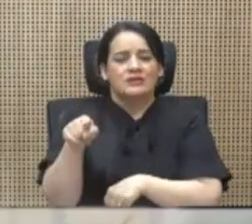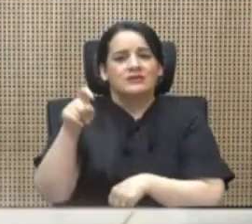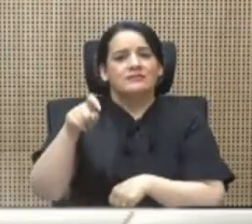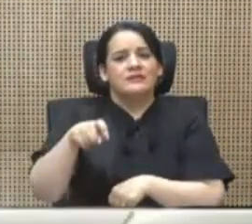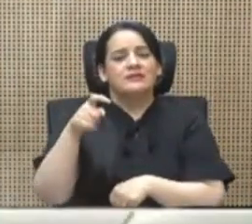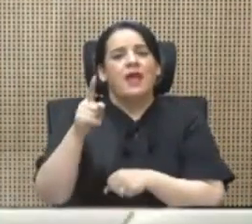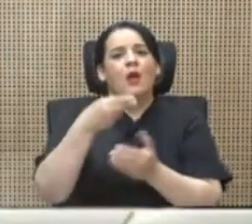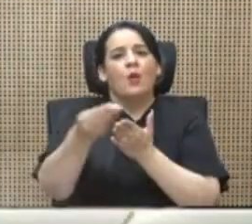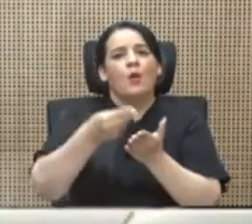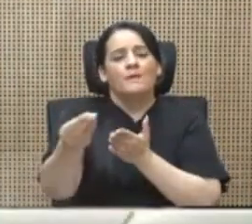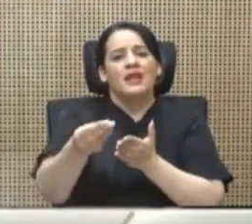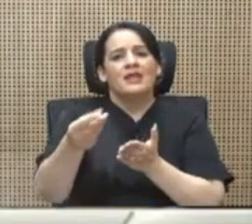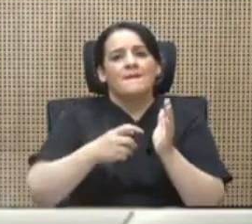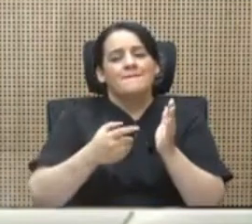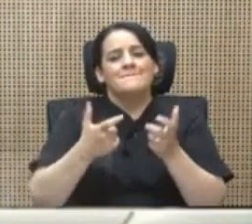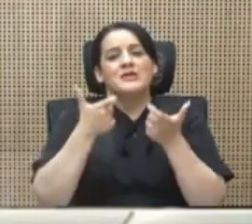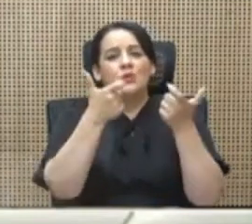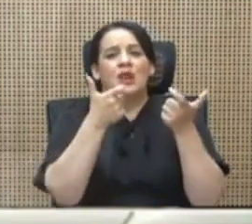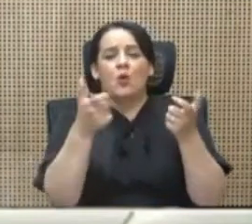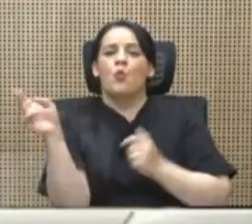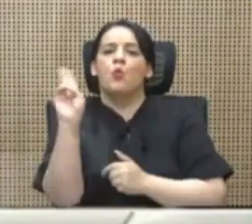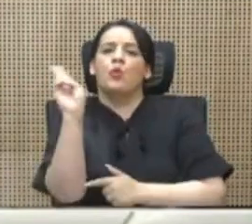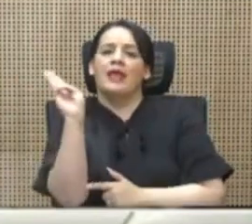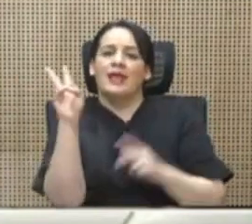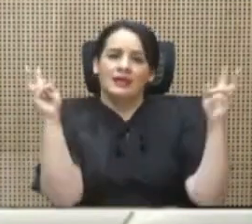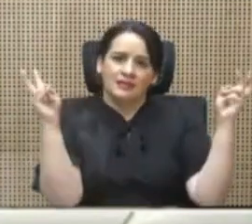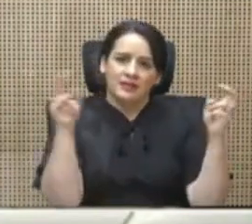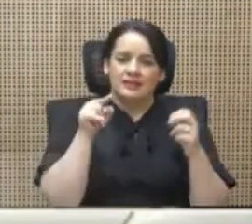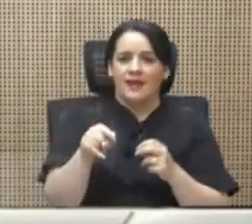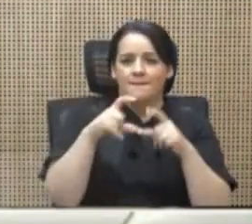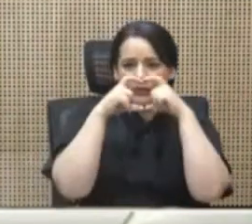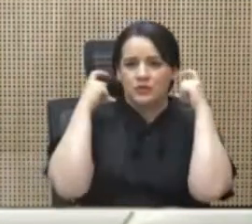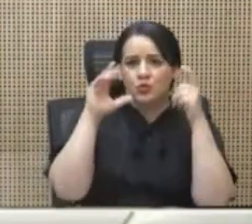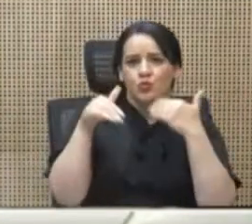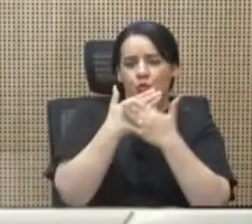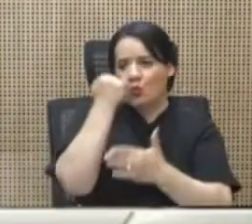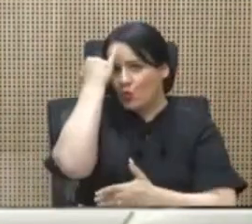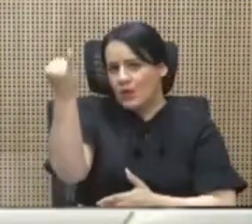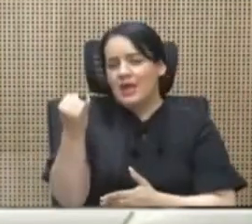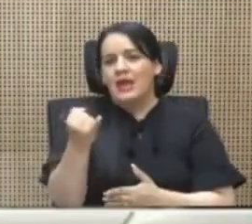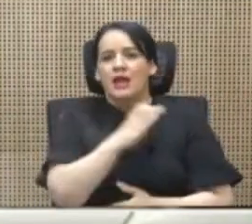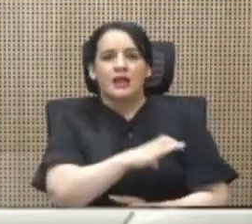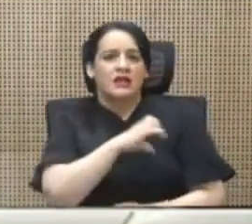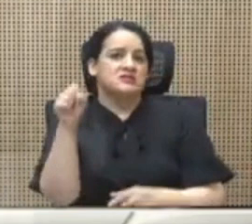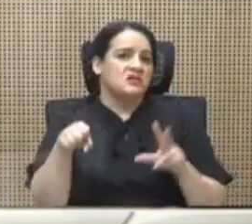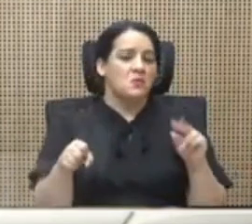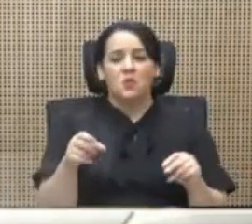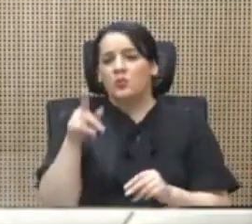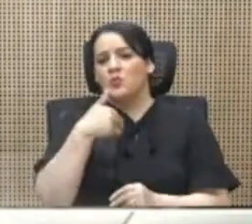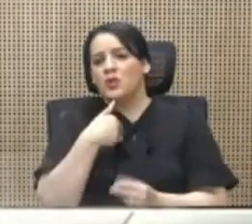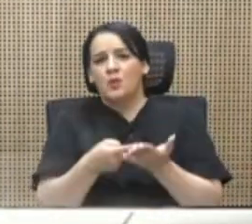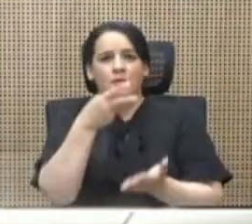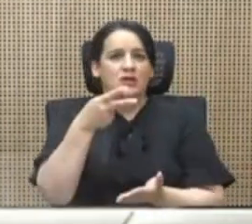urgentes de mascarillas y de todo lo que se les ocurría fuera de calidad o no, tuviera un precio